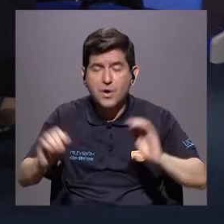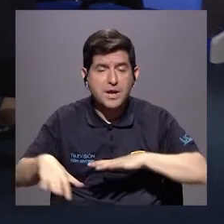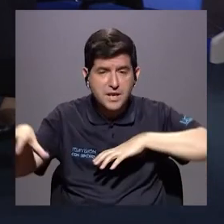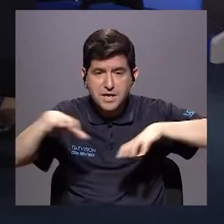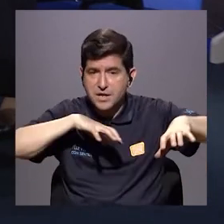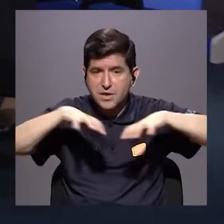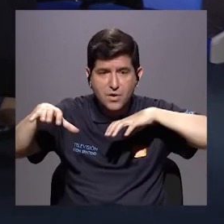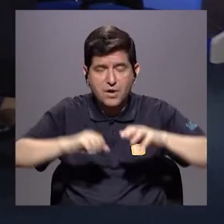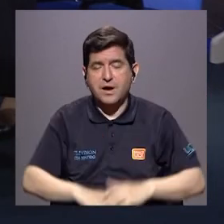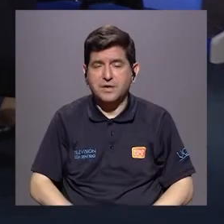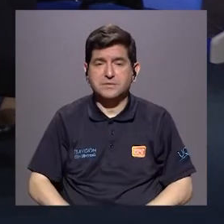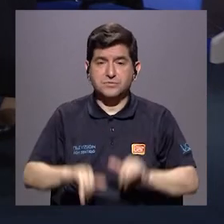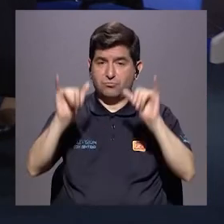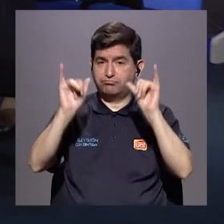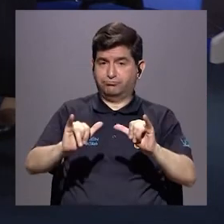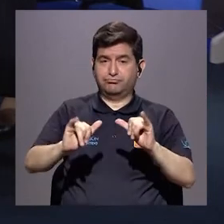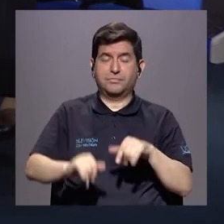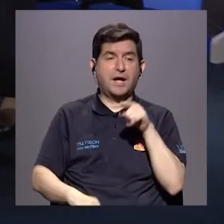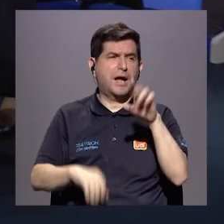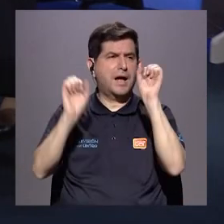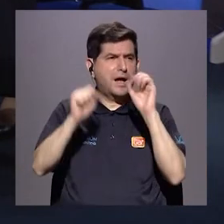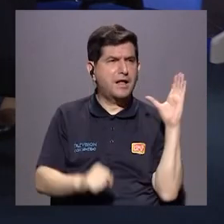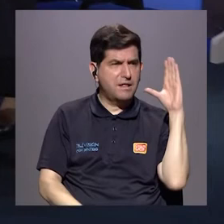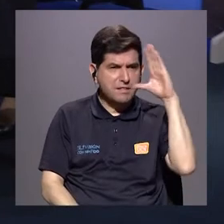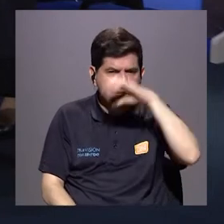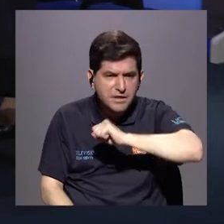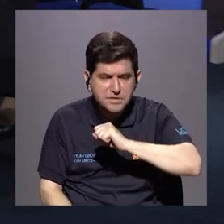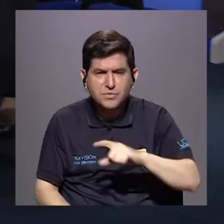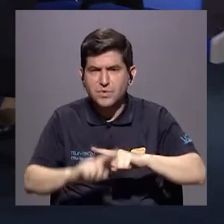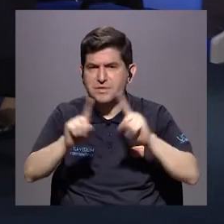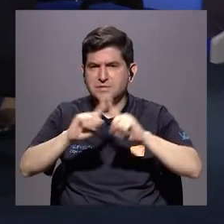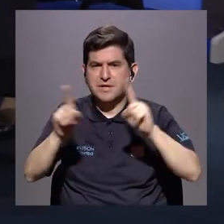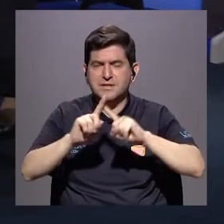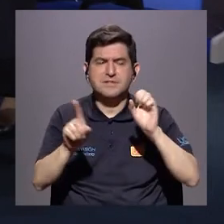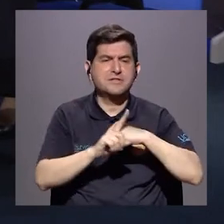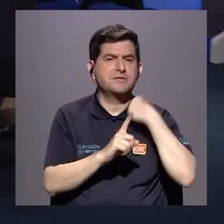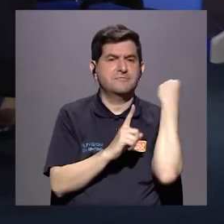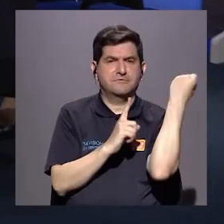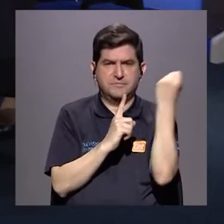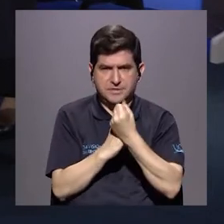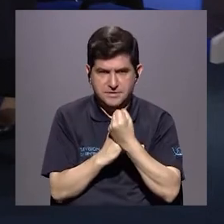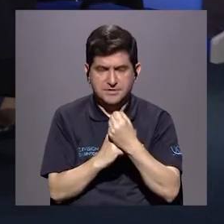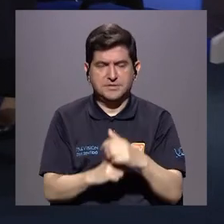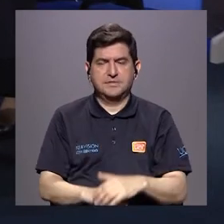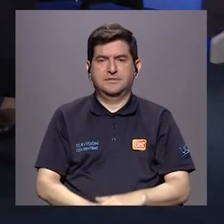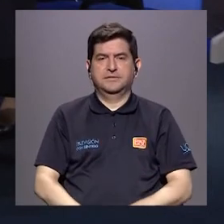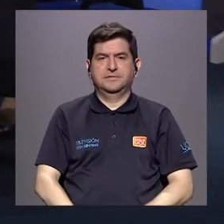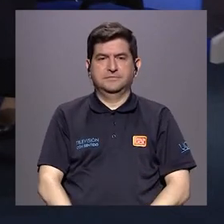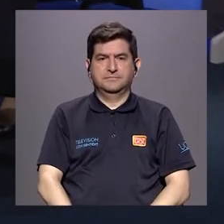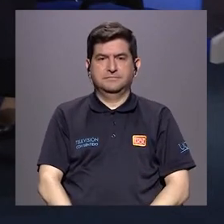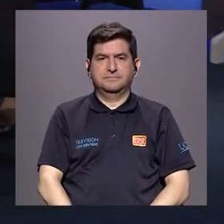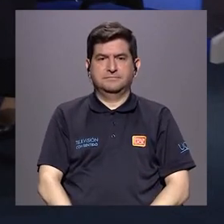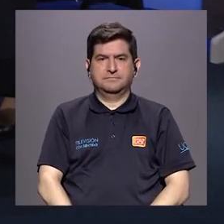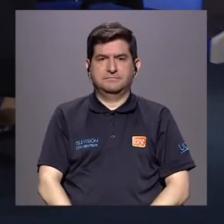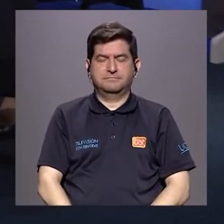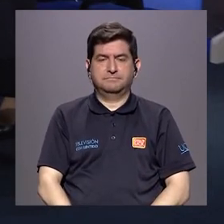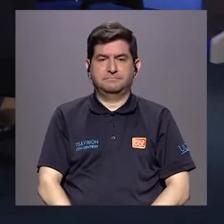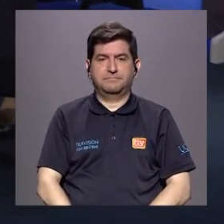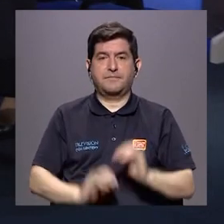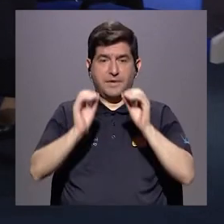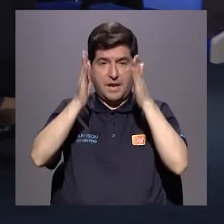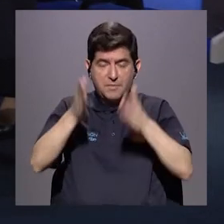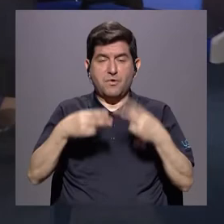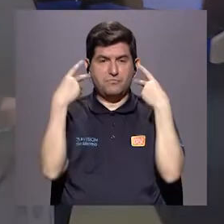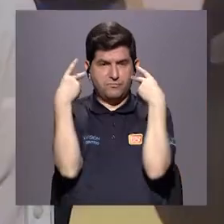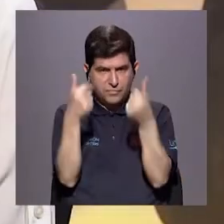activas. Entonces, ahí es donde pueden detectarse muchas de estas situaciones. Y entonces, el educador